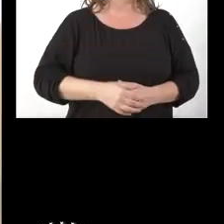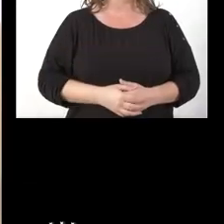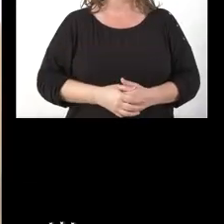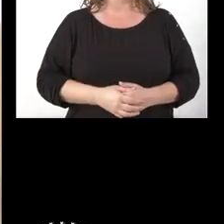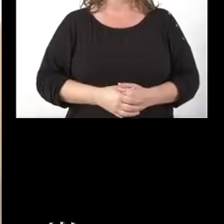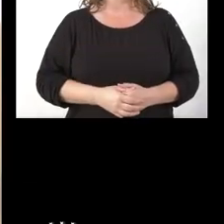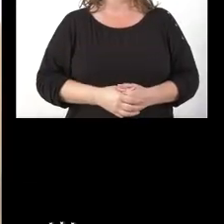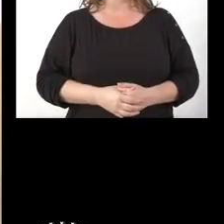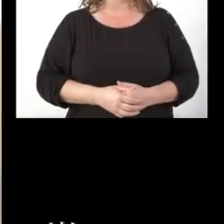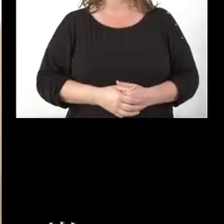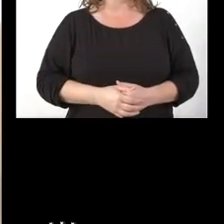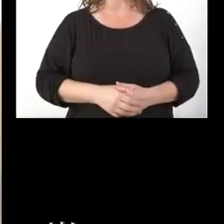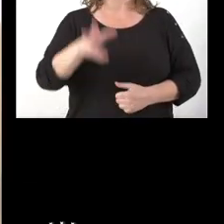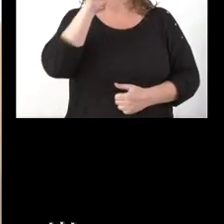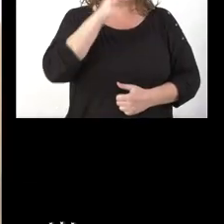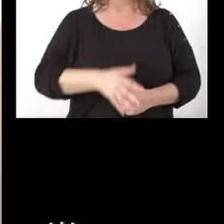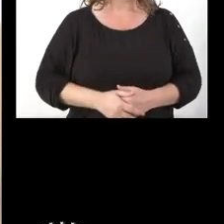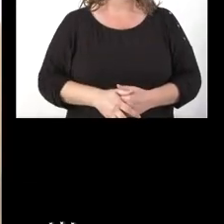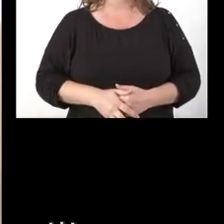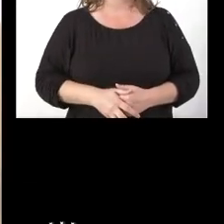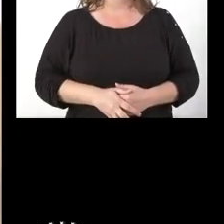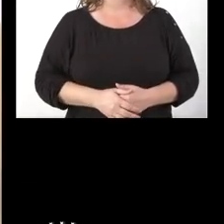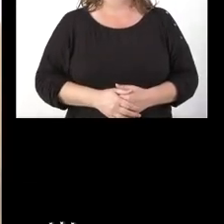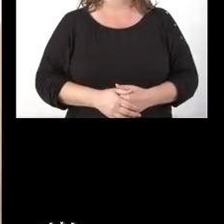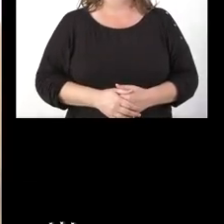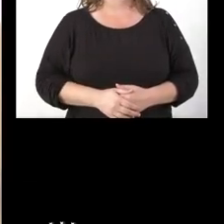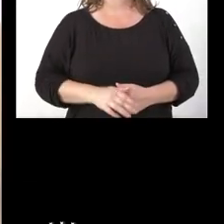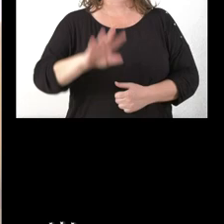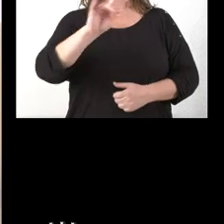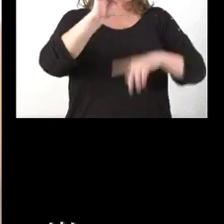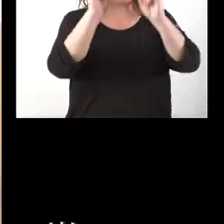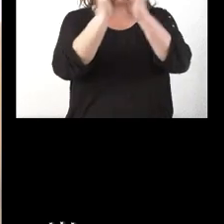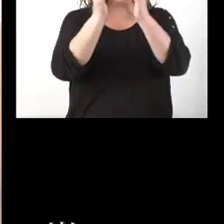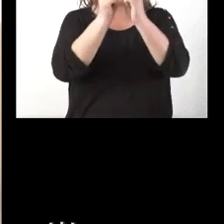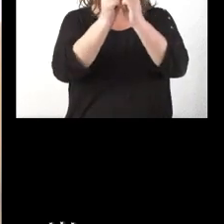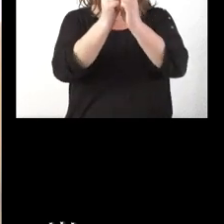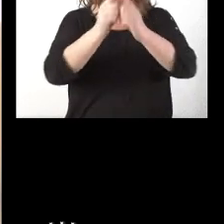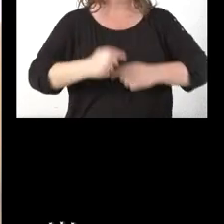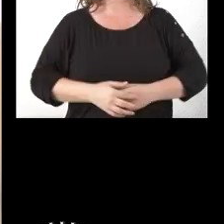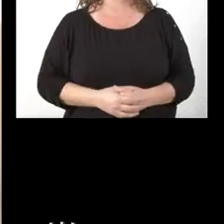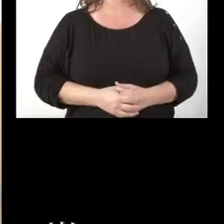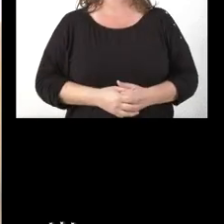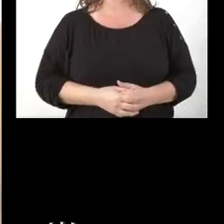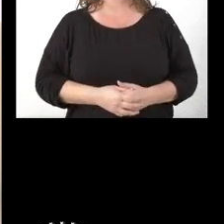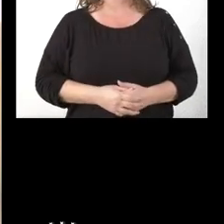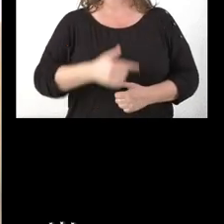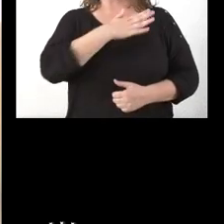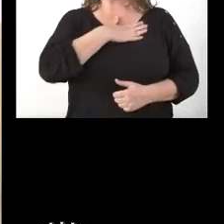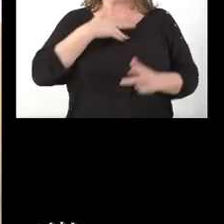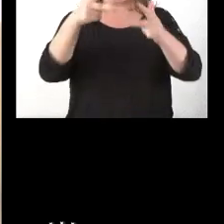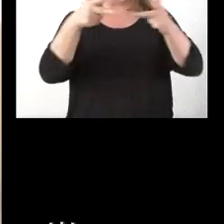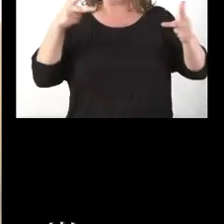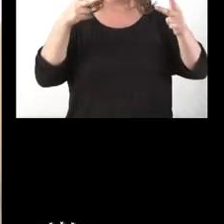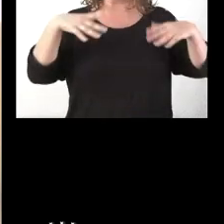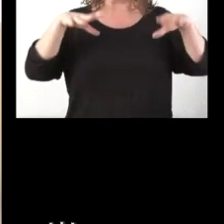Sí, sí, sí. Sí, muy brevemente. Bueno, quería, no quisiera que terminara la rueda de prensa